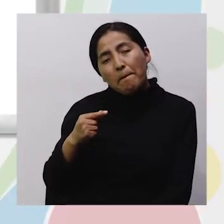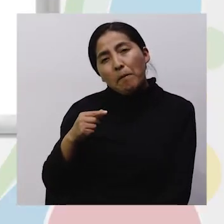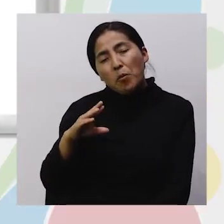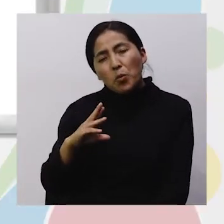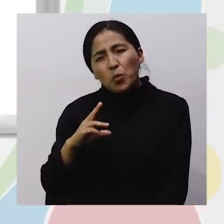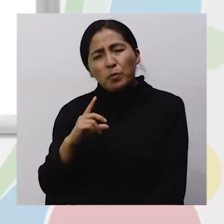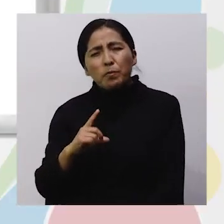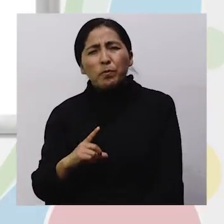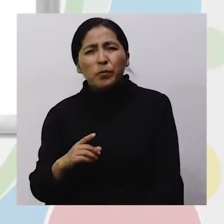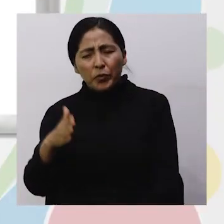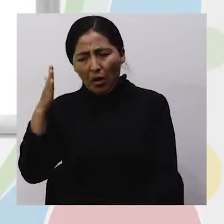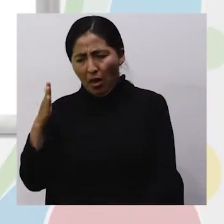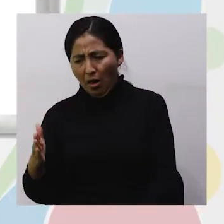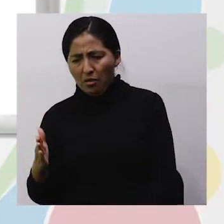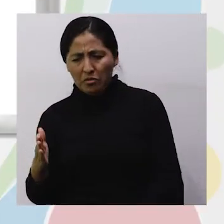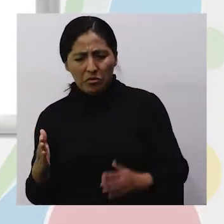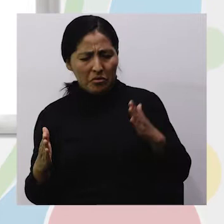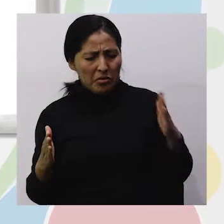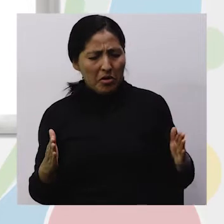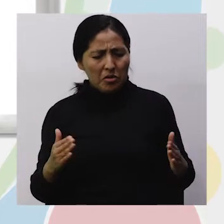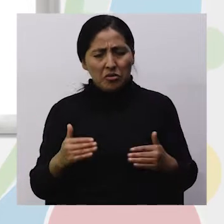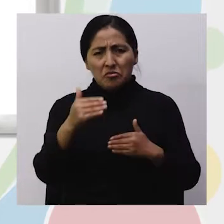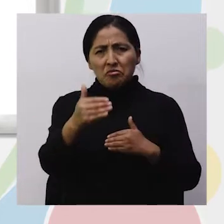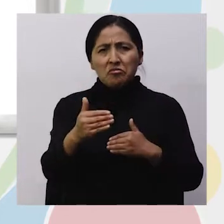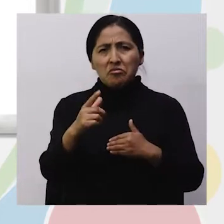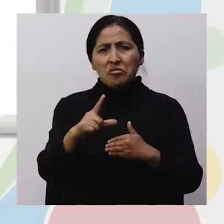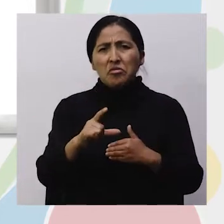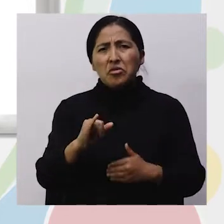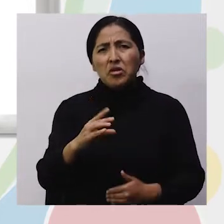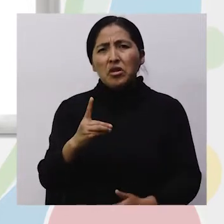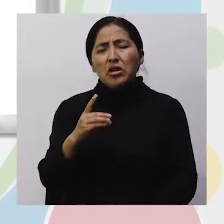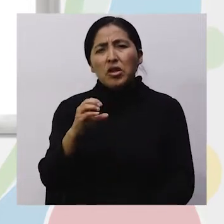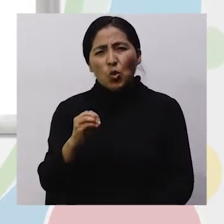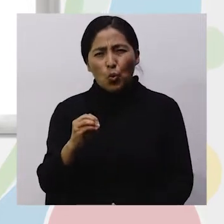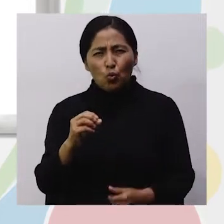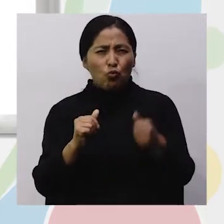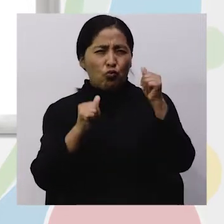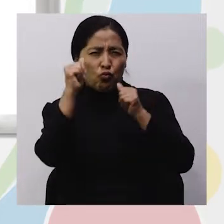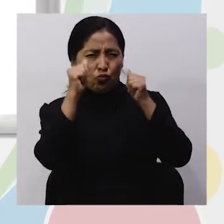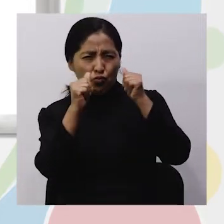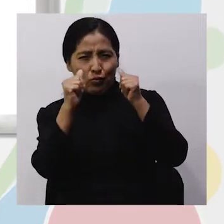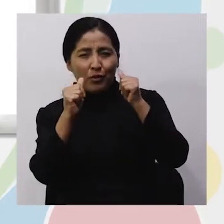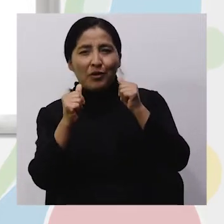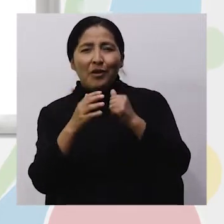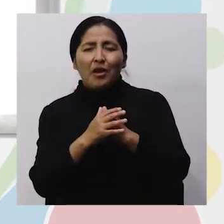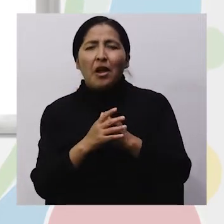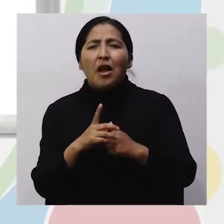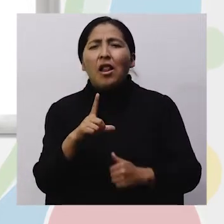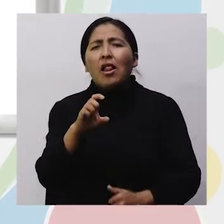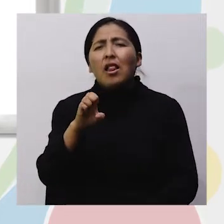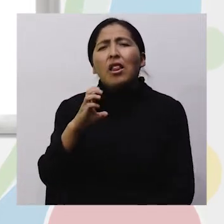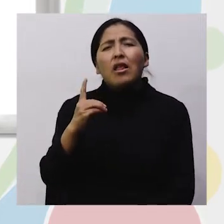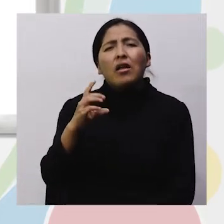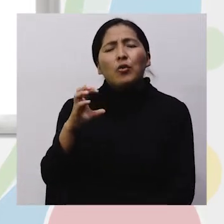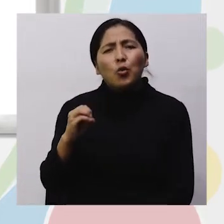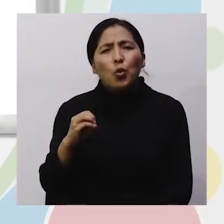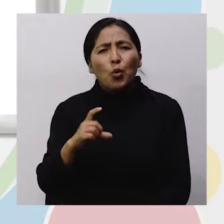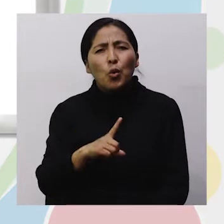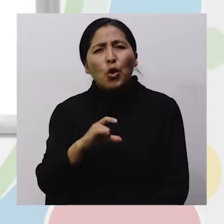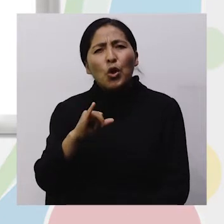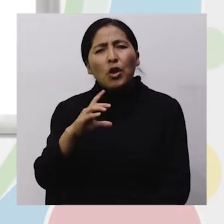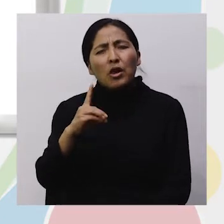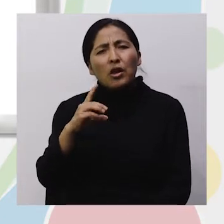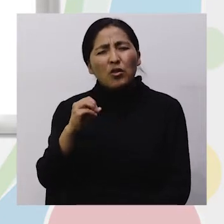Lado, ledo, lido, lodo, ludo Decirlo al revés, lo dudo Ludo, lodo, lido, ledo, lado ¡Qué